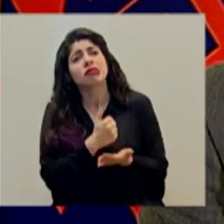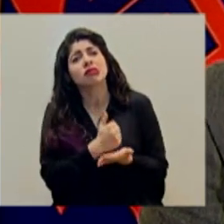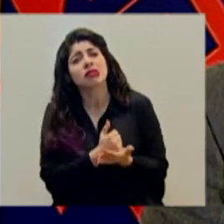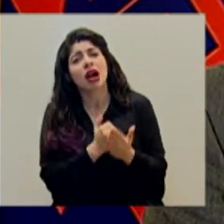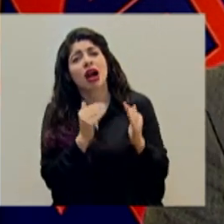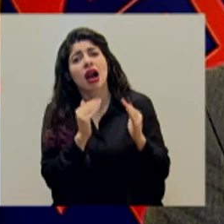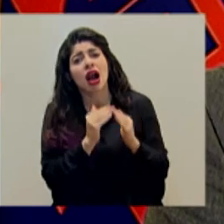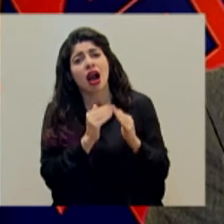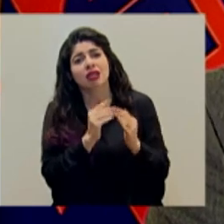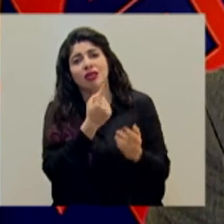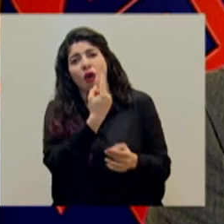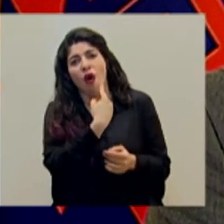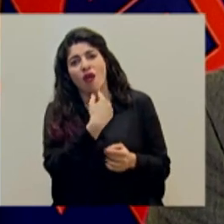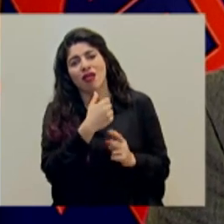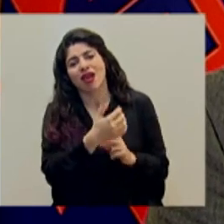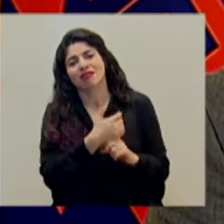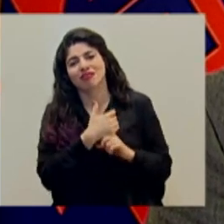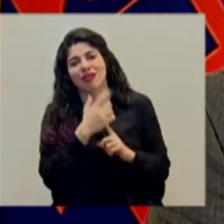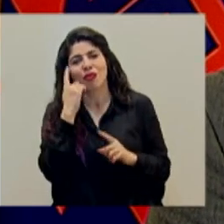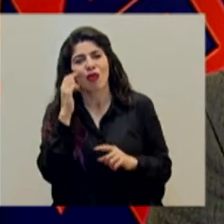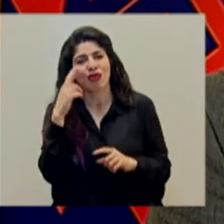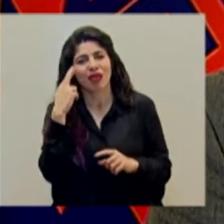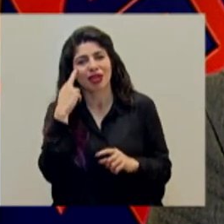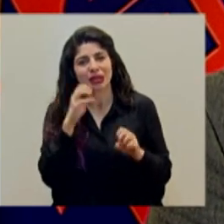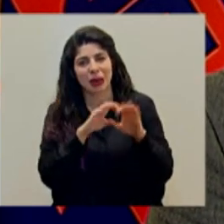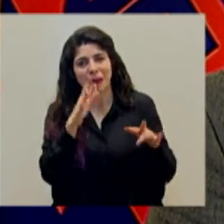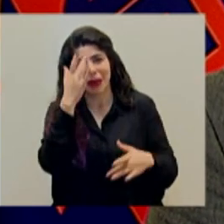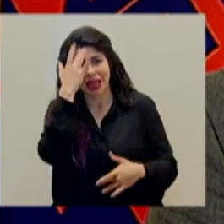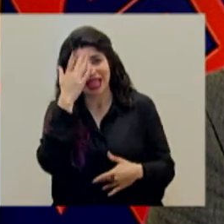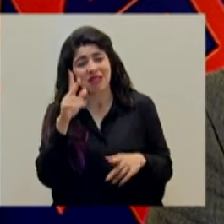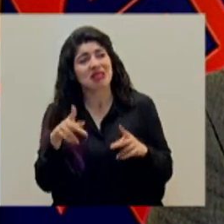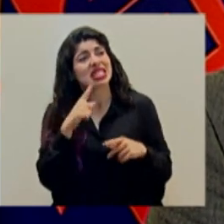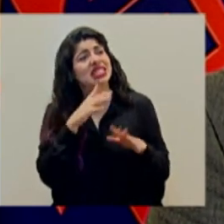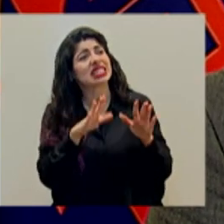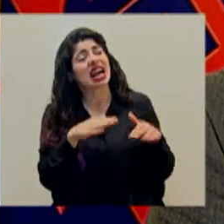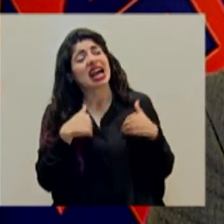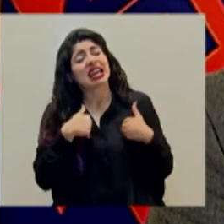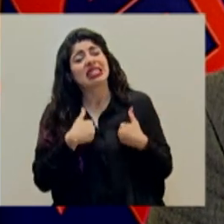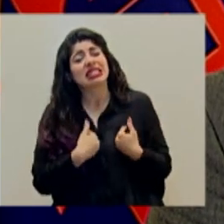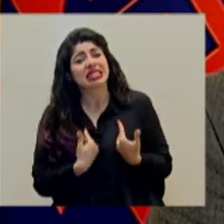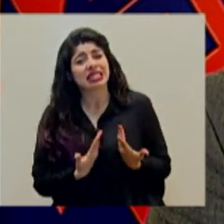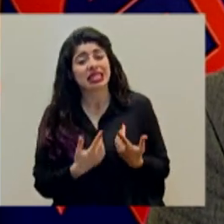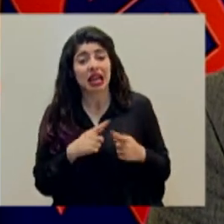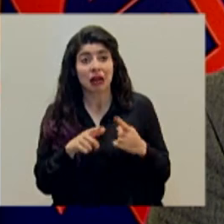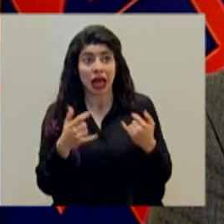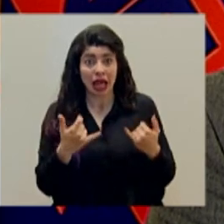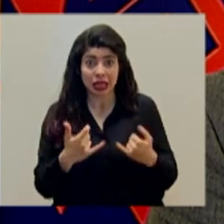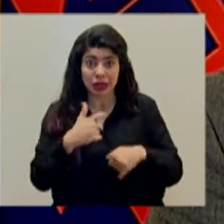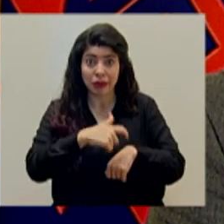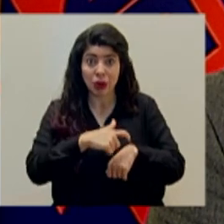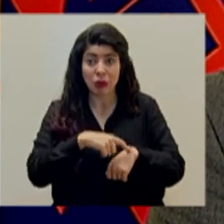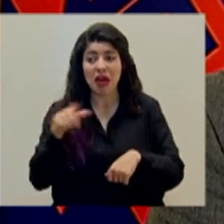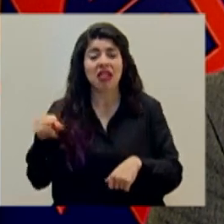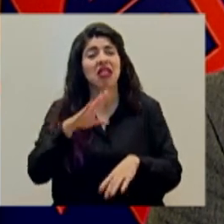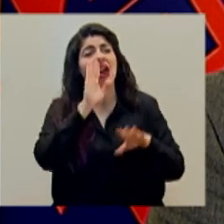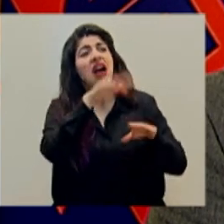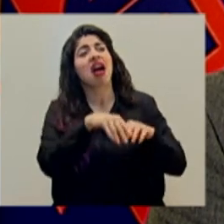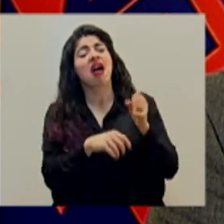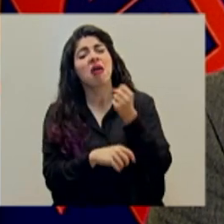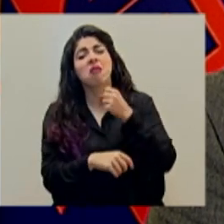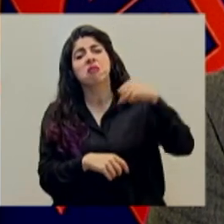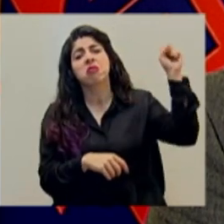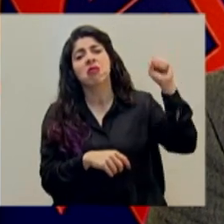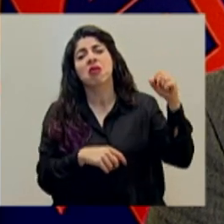obligados a seguir en motivo del control de la pandemia. Y se dice que en esta época entonces se romperán las medidas de